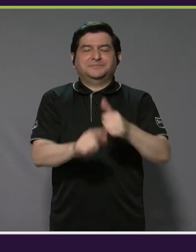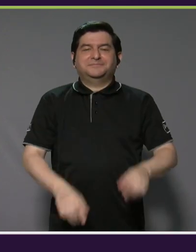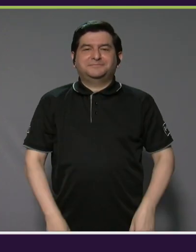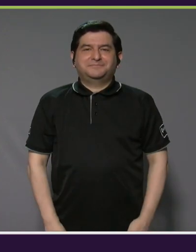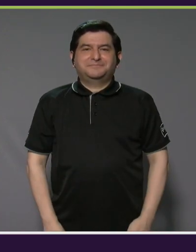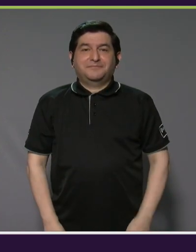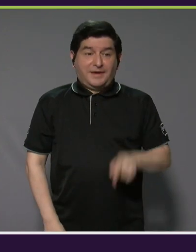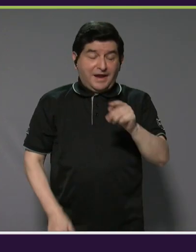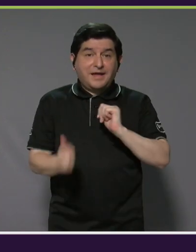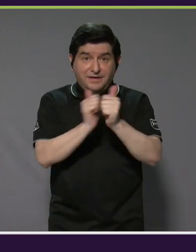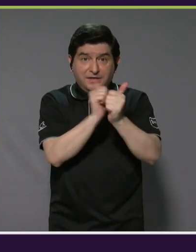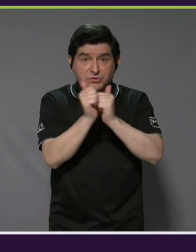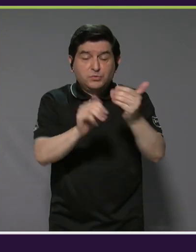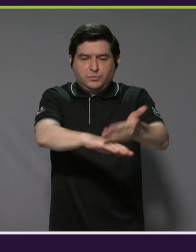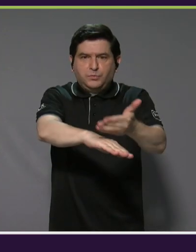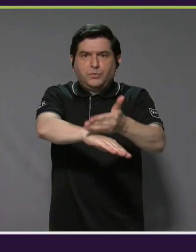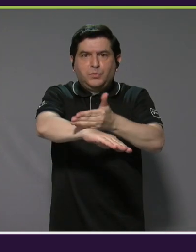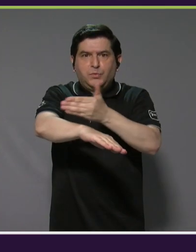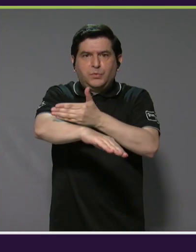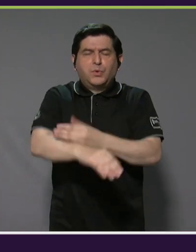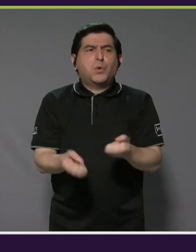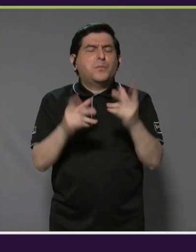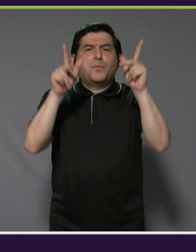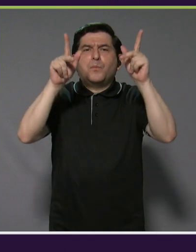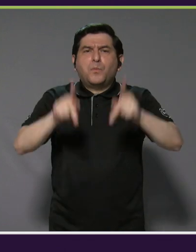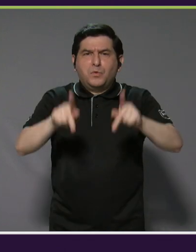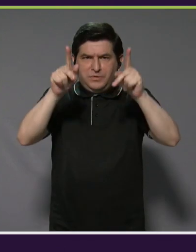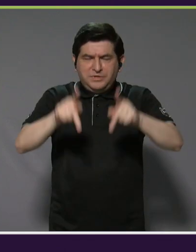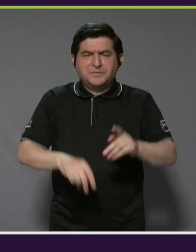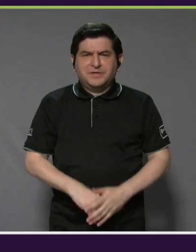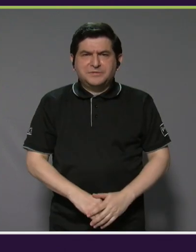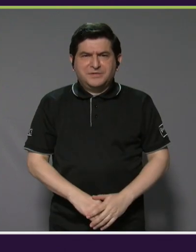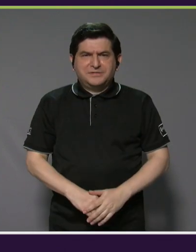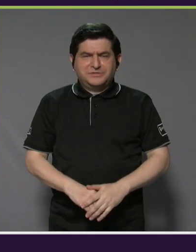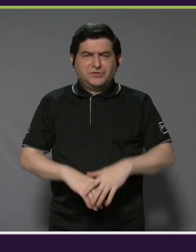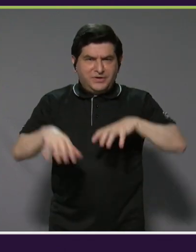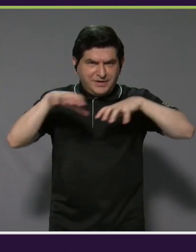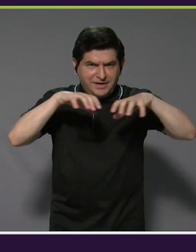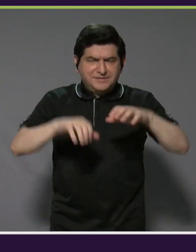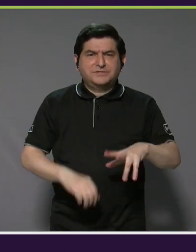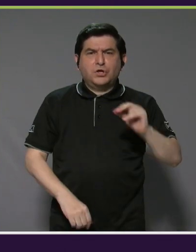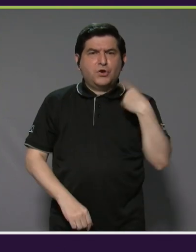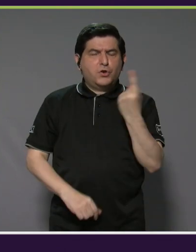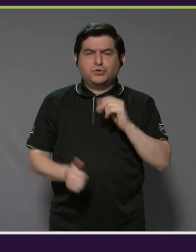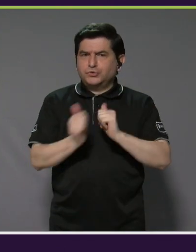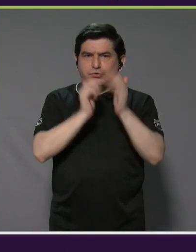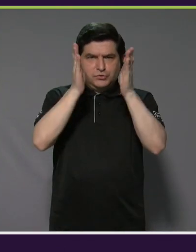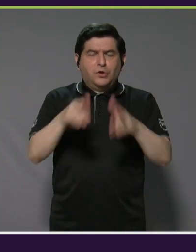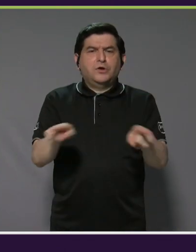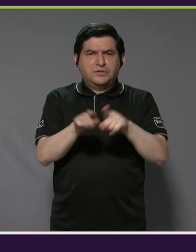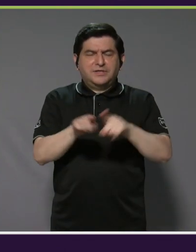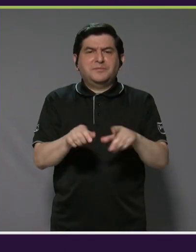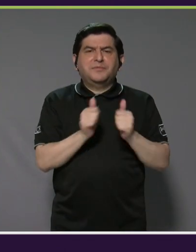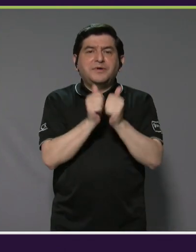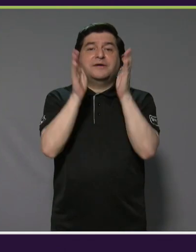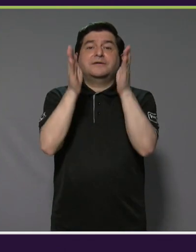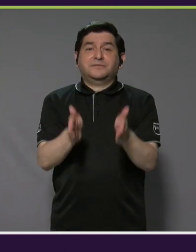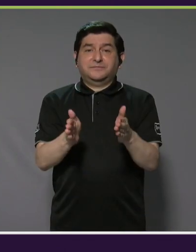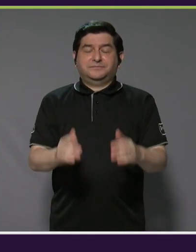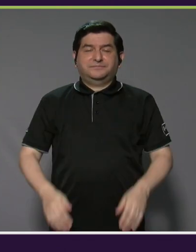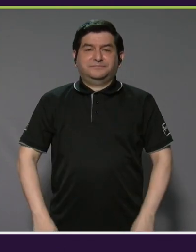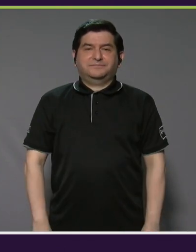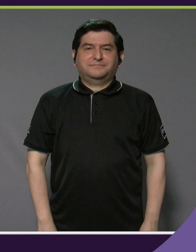que es un deporte que está en crecimiento y que mueve muchas personas no solo a los atletas sino también a sus acompañantes.